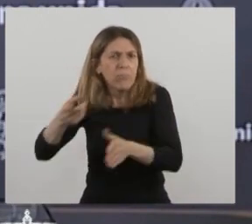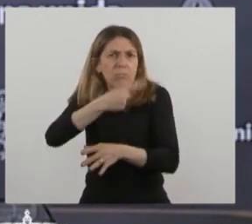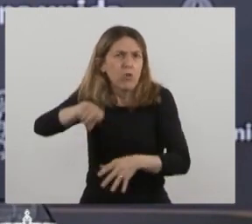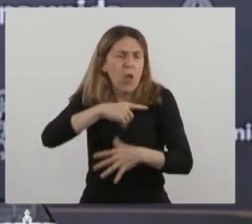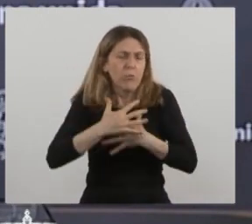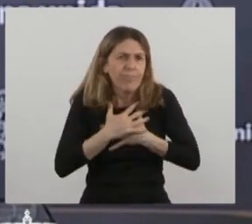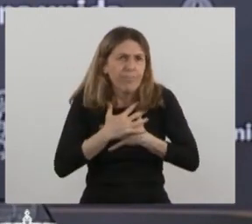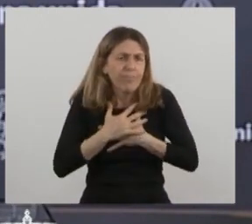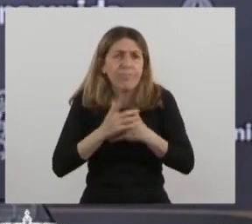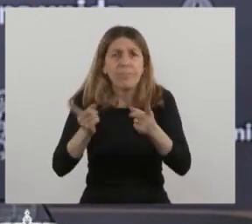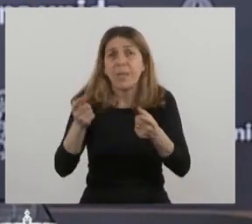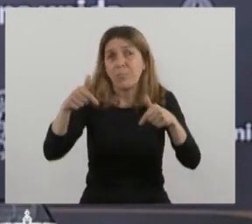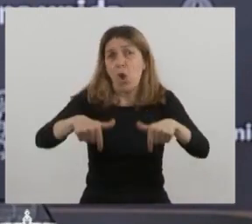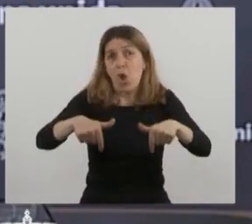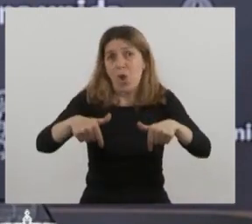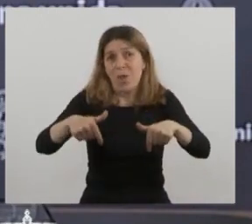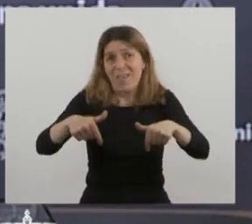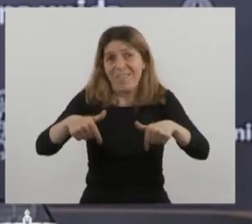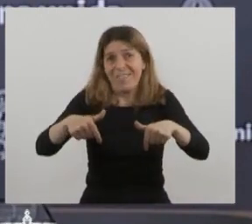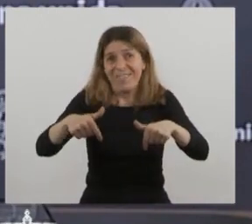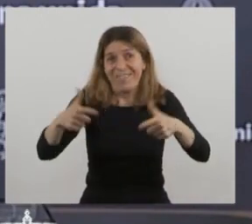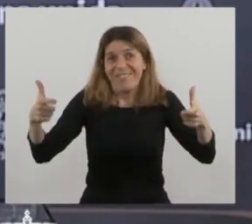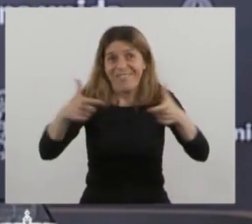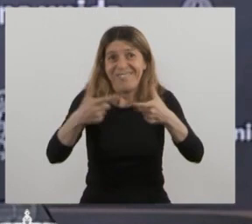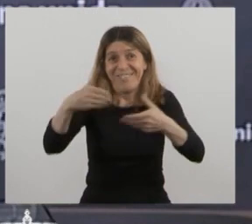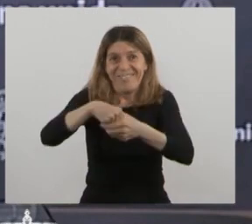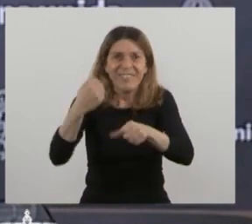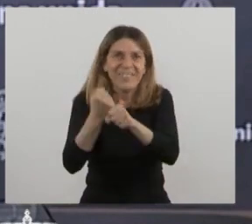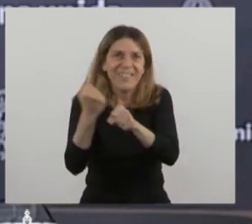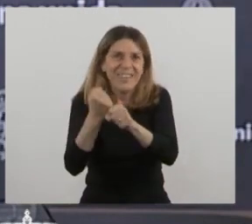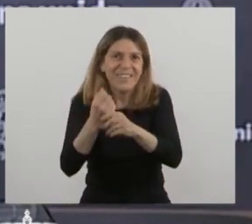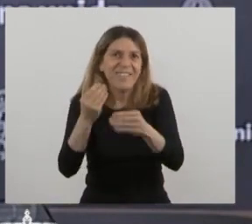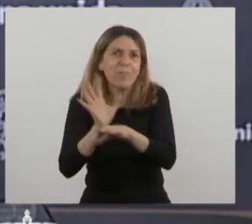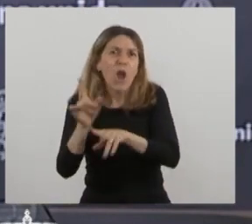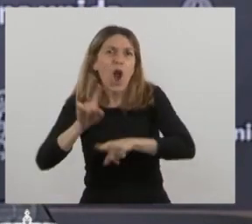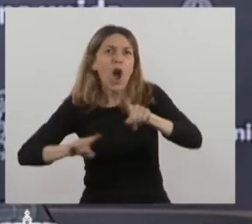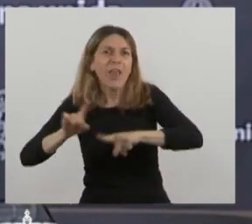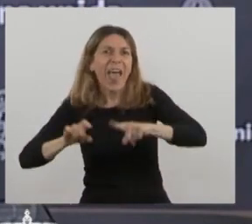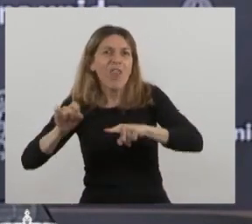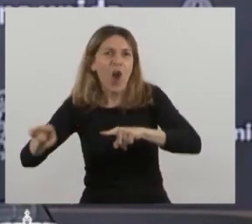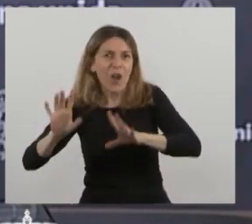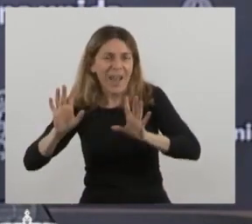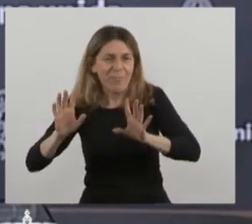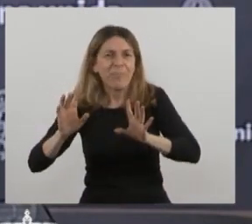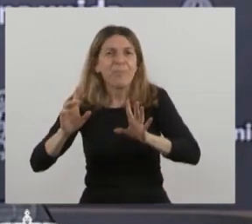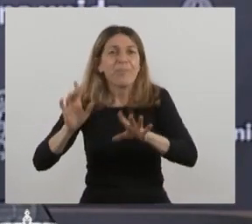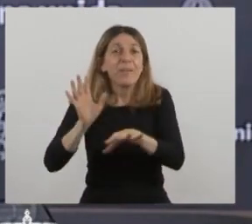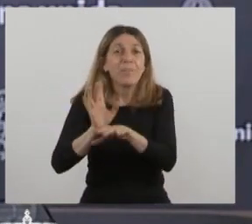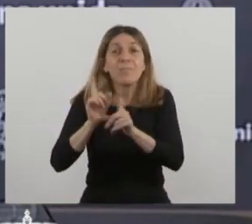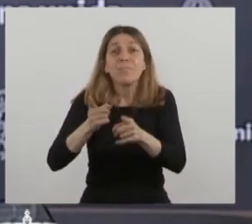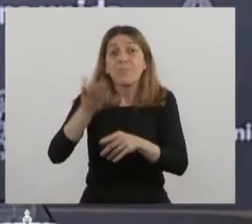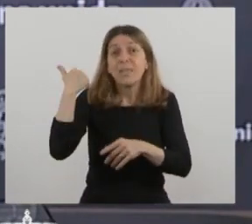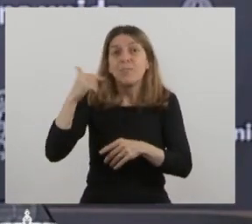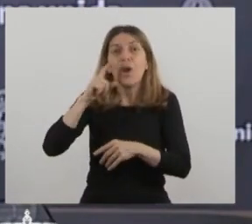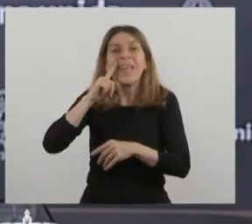después por Rebeca, que hoy está aquí trabajando de coordinadora de este encuentro, a través de lo que fue y